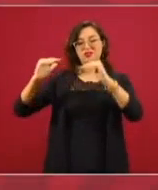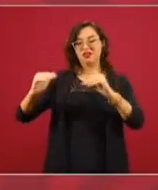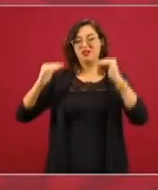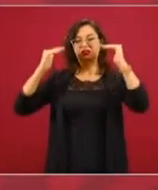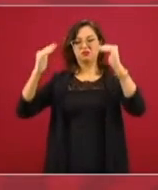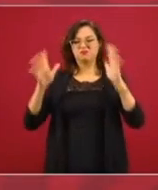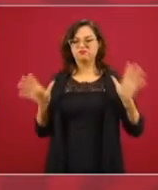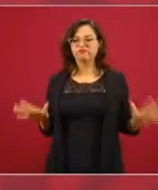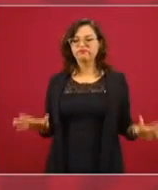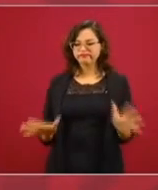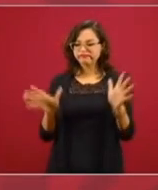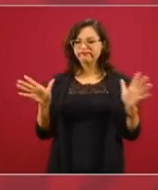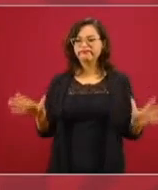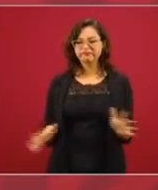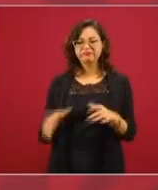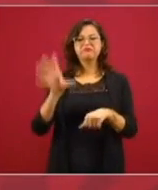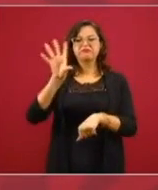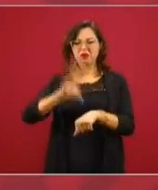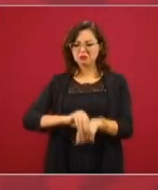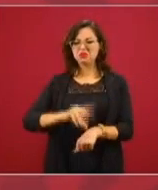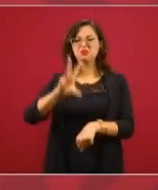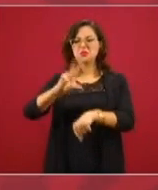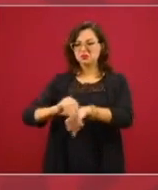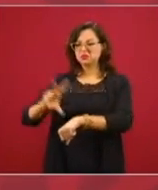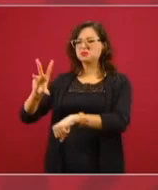y era